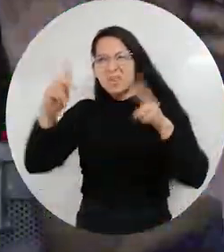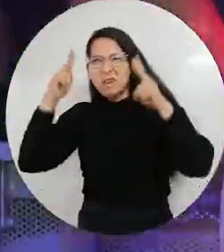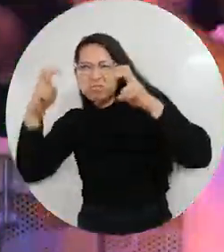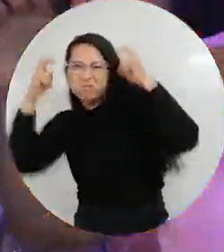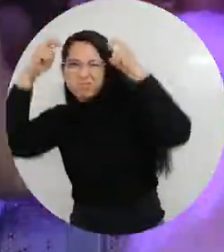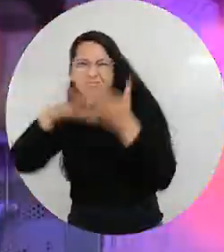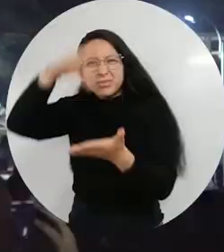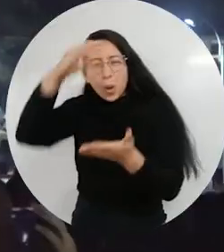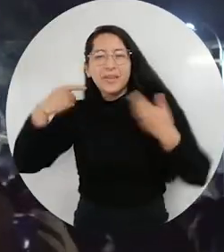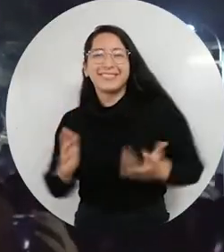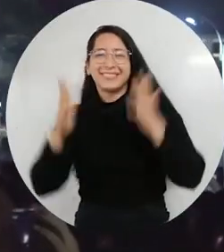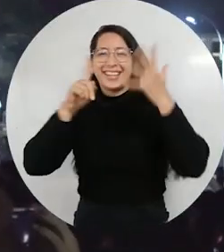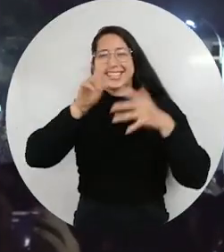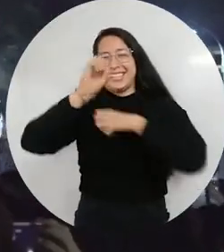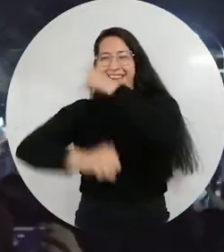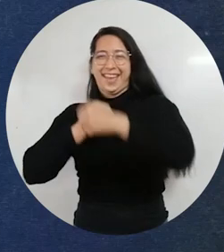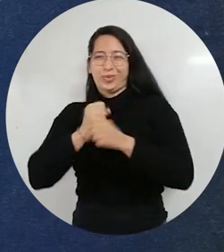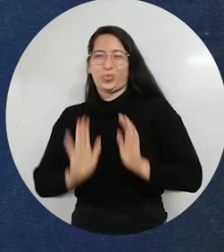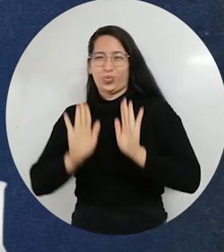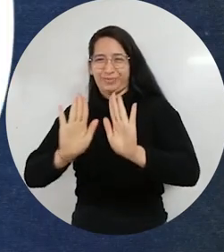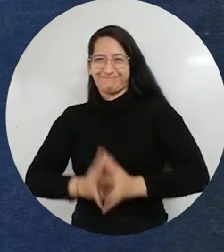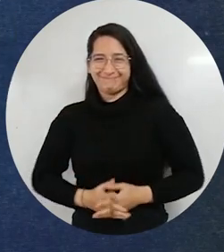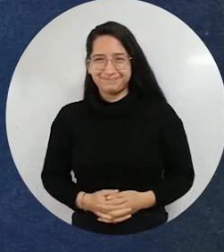conocimiento en la celebración de los 60 años.